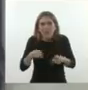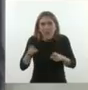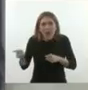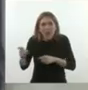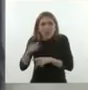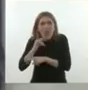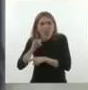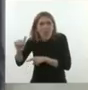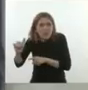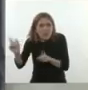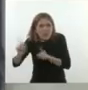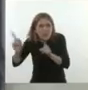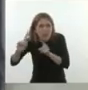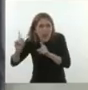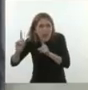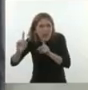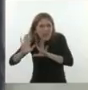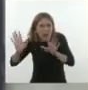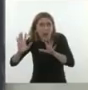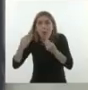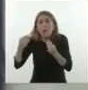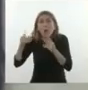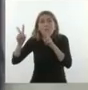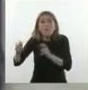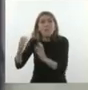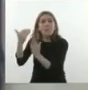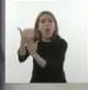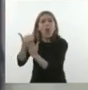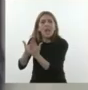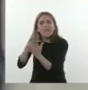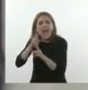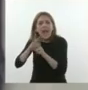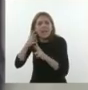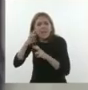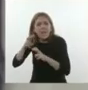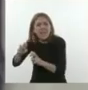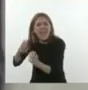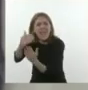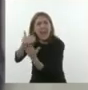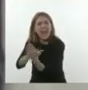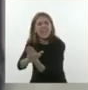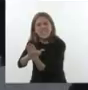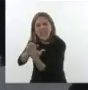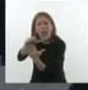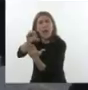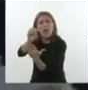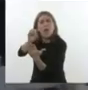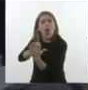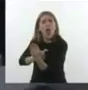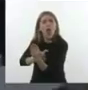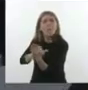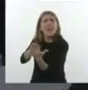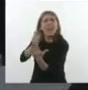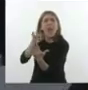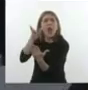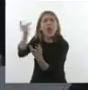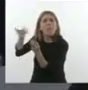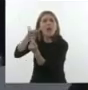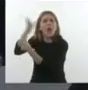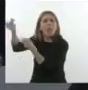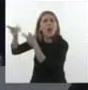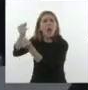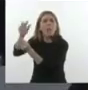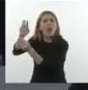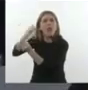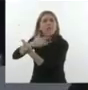mostrar, porque cuando se buscó la lista de quién había comprado dólar futuro eran todos parte de ese espacio político, no era